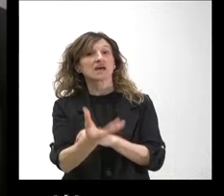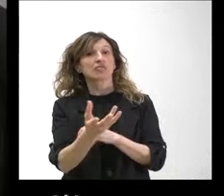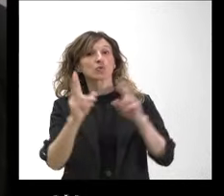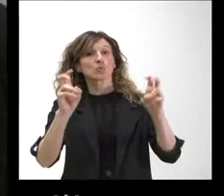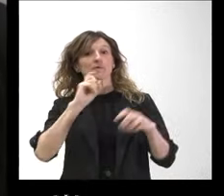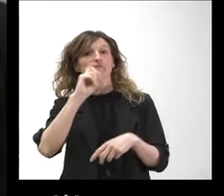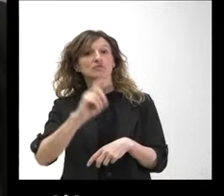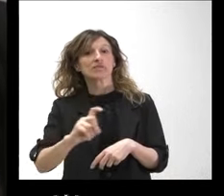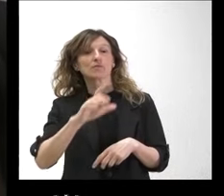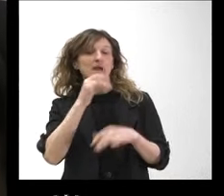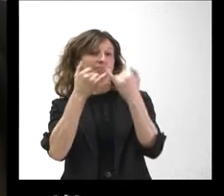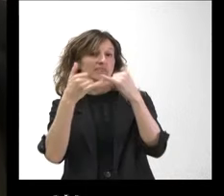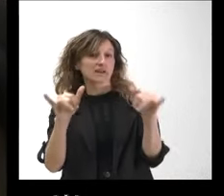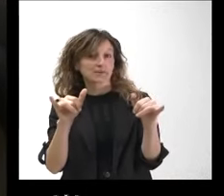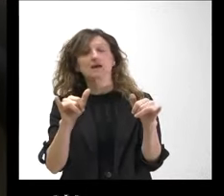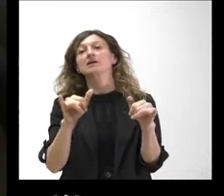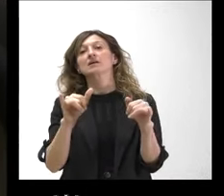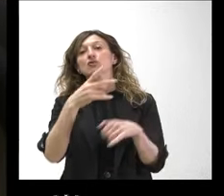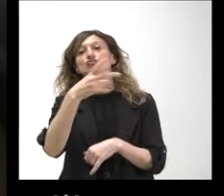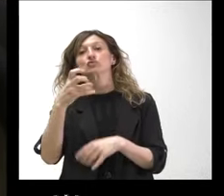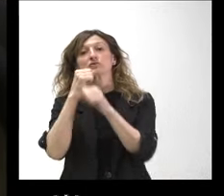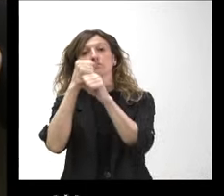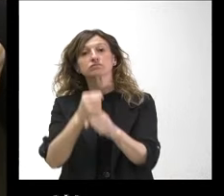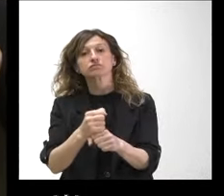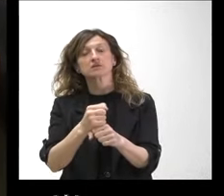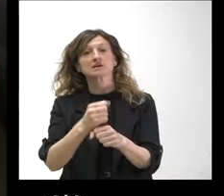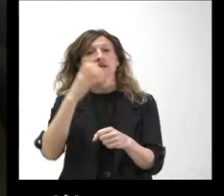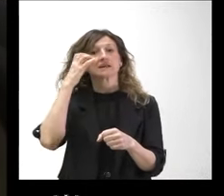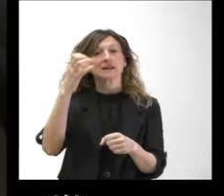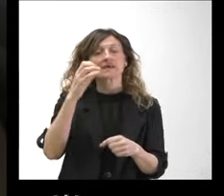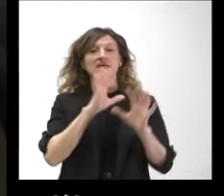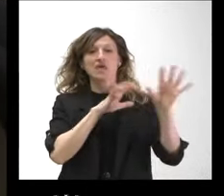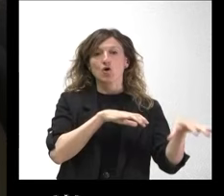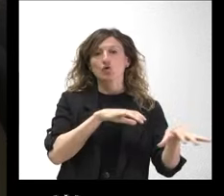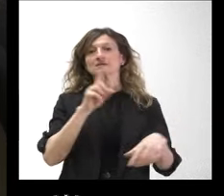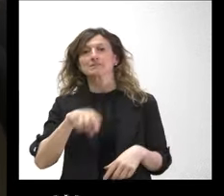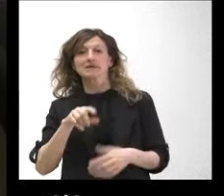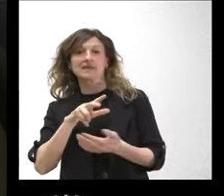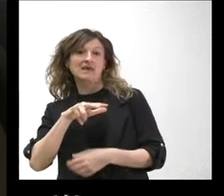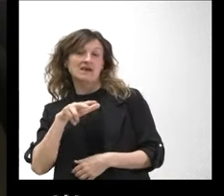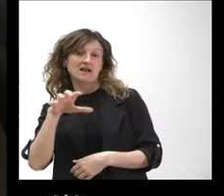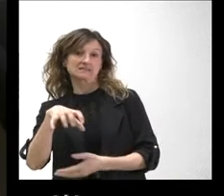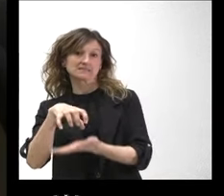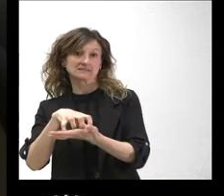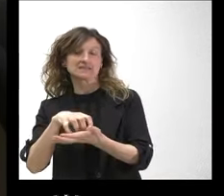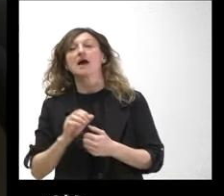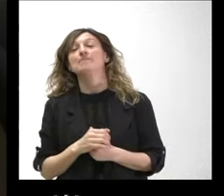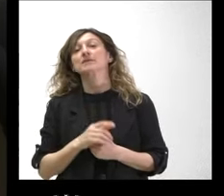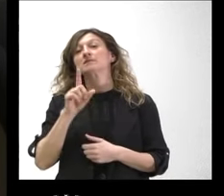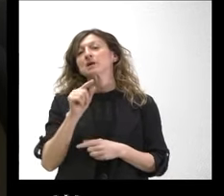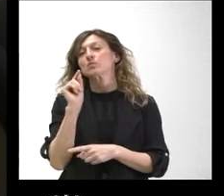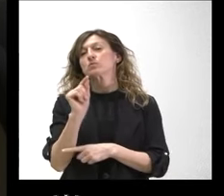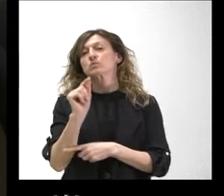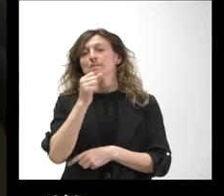fundación para la celebración del 800 aniversario de los reinos de León y Castilla y han criticado en